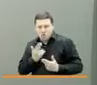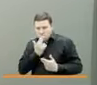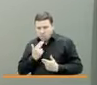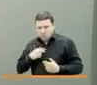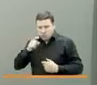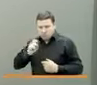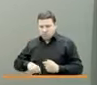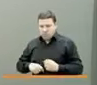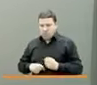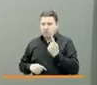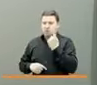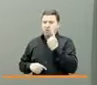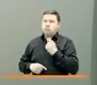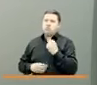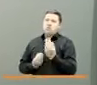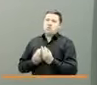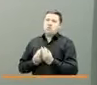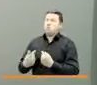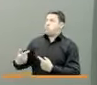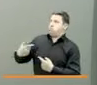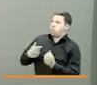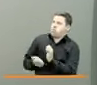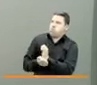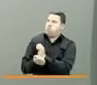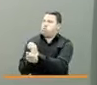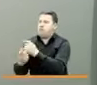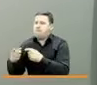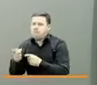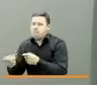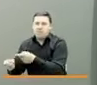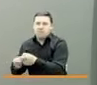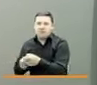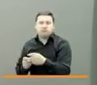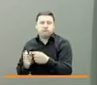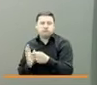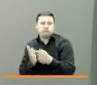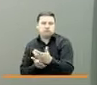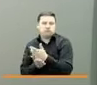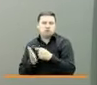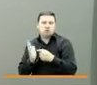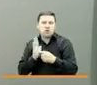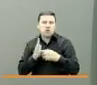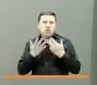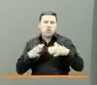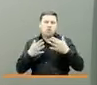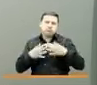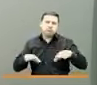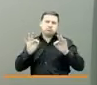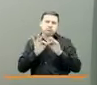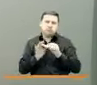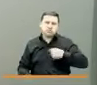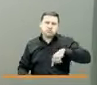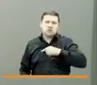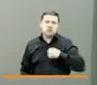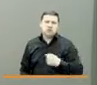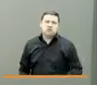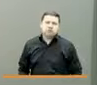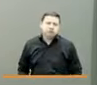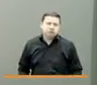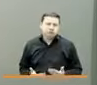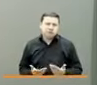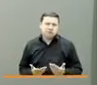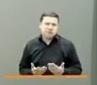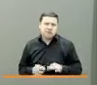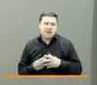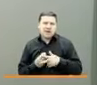deber les arrebataron la vida. Esta pieza se hace muy importante para nosotros porque es la